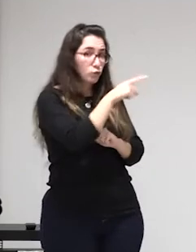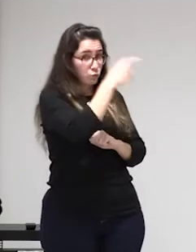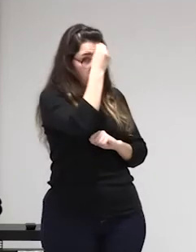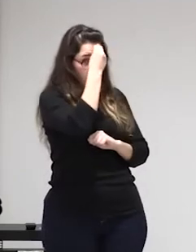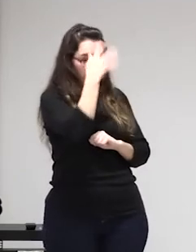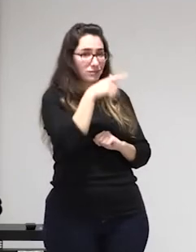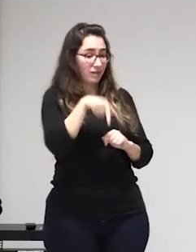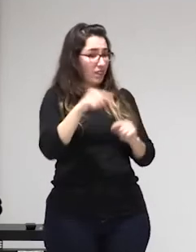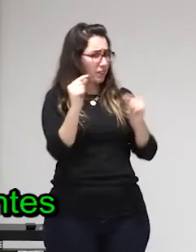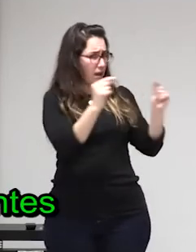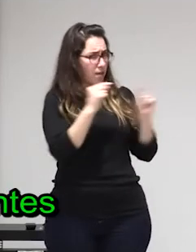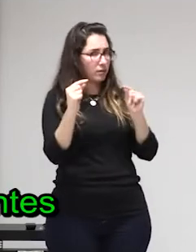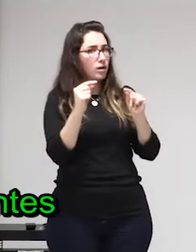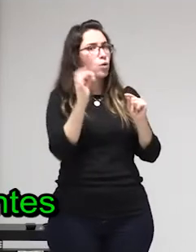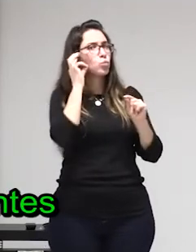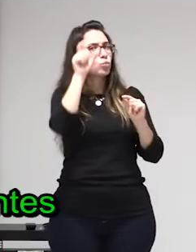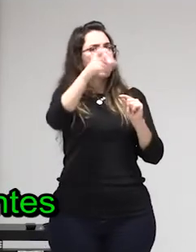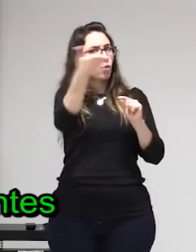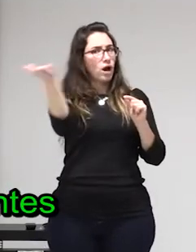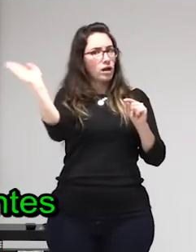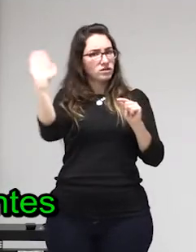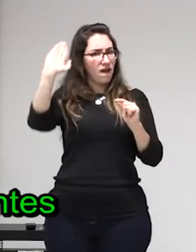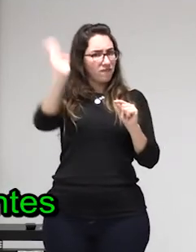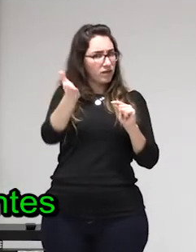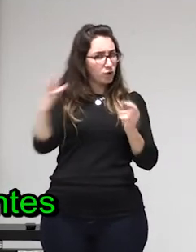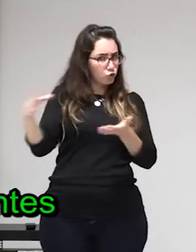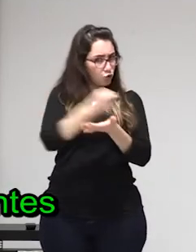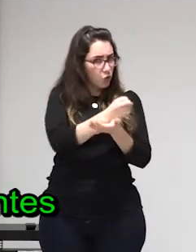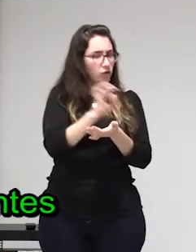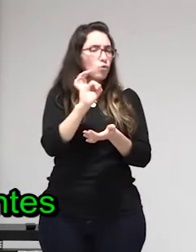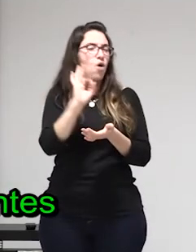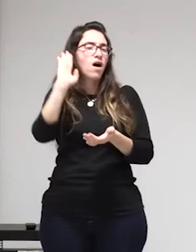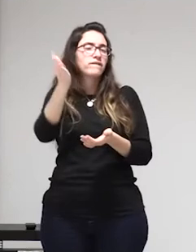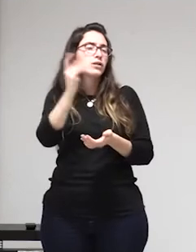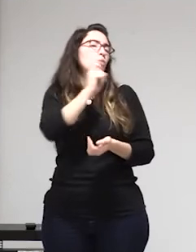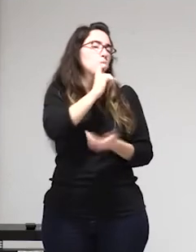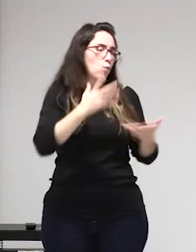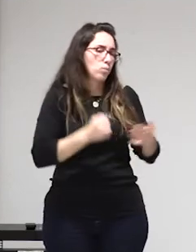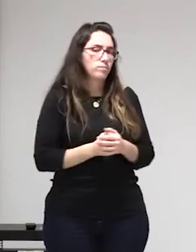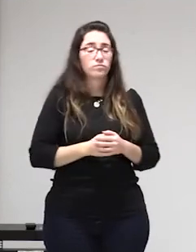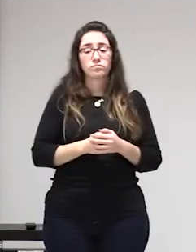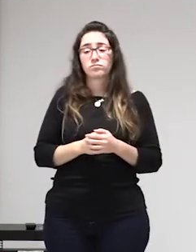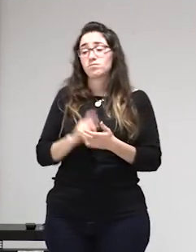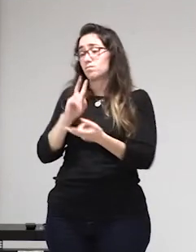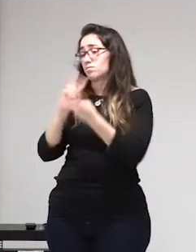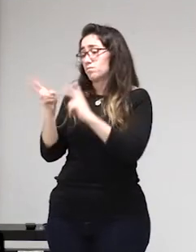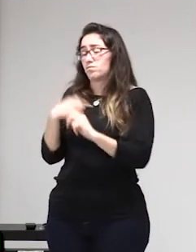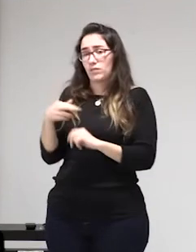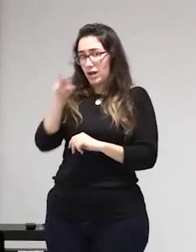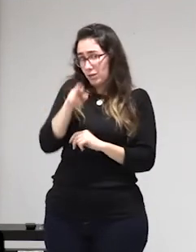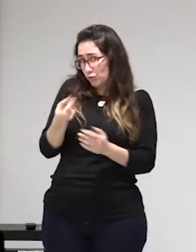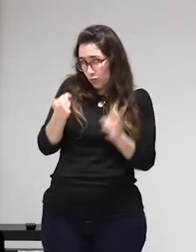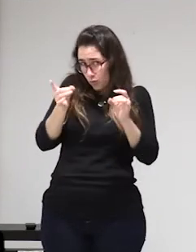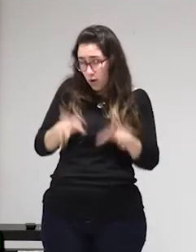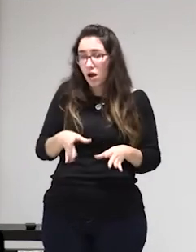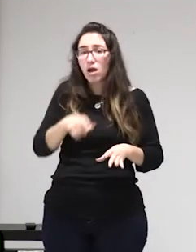inmensa mayoría de personas lo somos decir que los hombres no son conscientes es justificarlos como ha hecho el patriarcado toda la vida de ah bueno